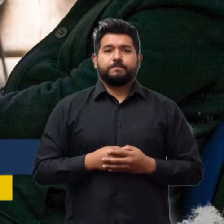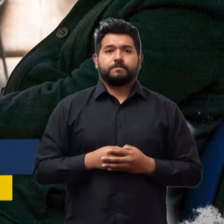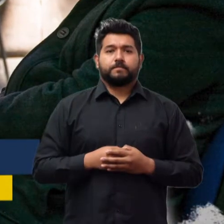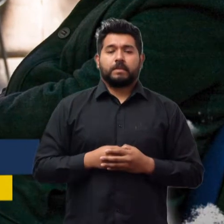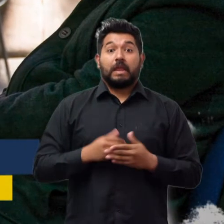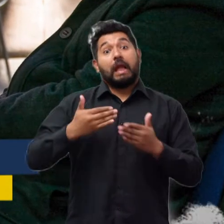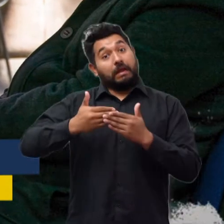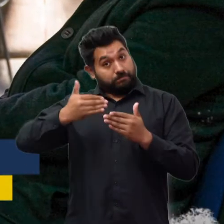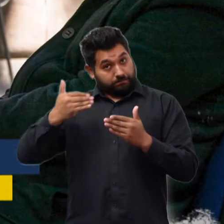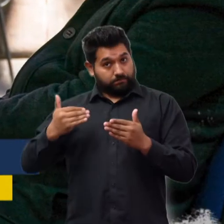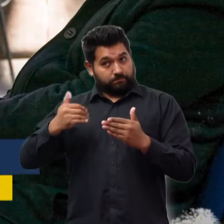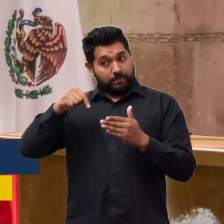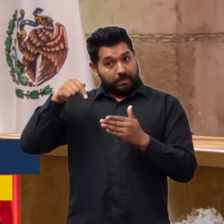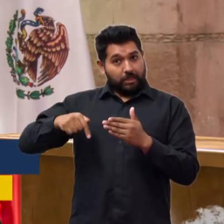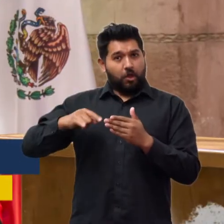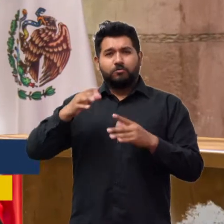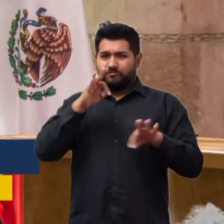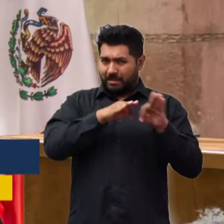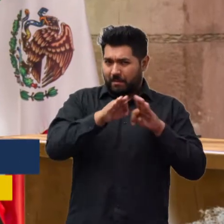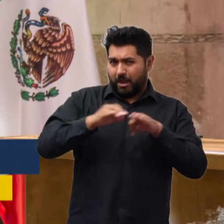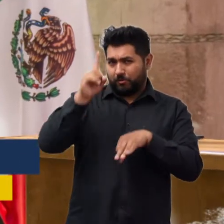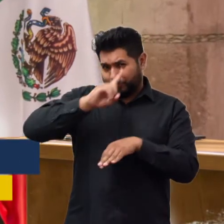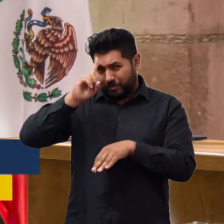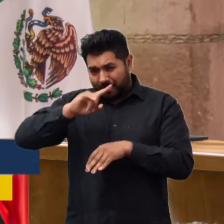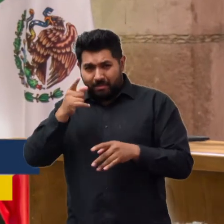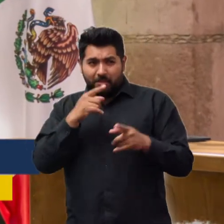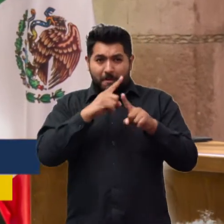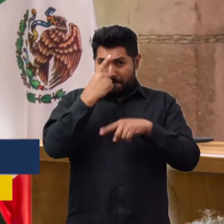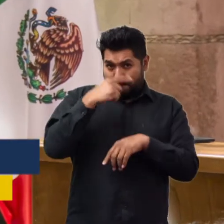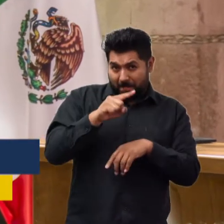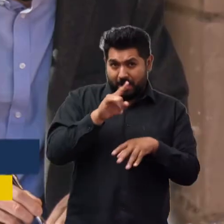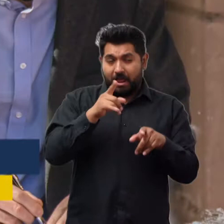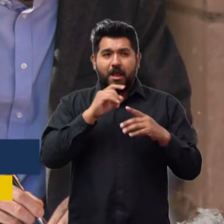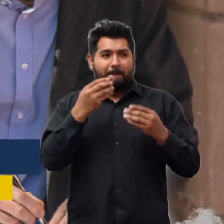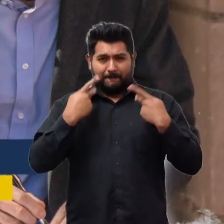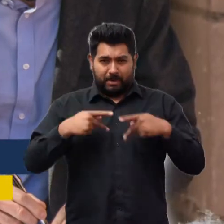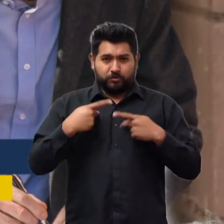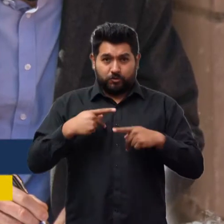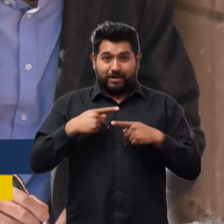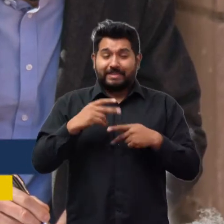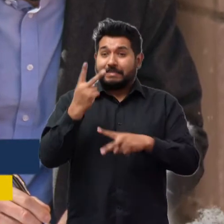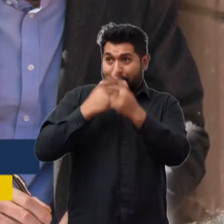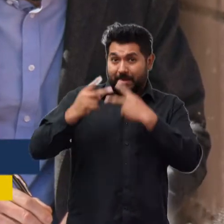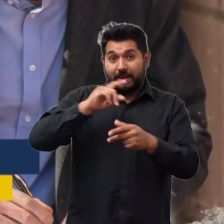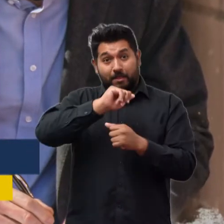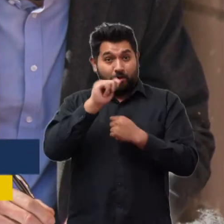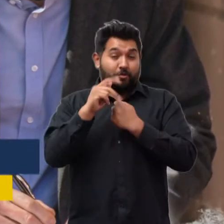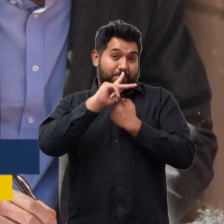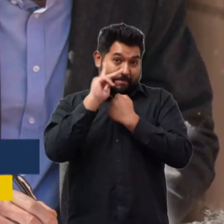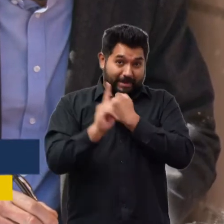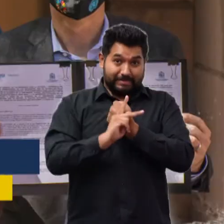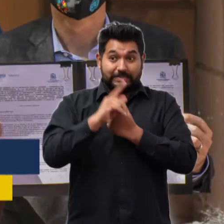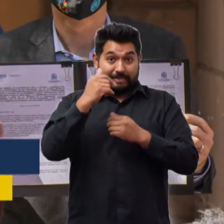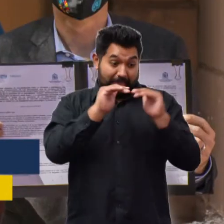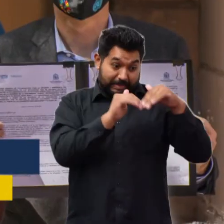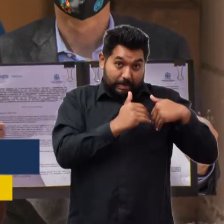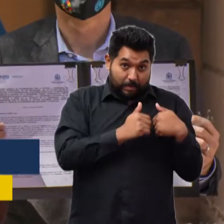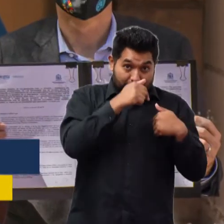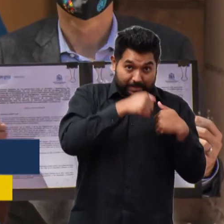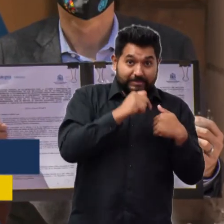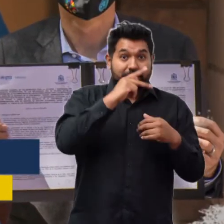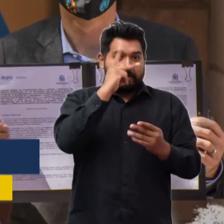en esta Casa de Estudios. Lo anterior con el desarrollo de trabajos de orientación, asesoría y representación legal para personas solicitantes de asilo,